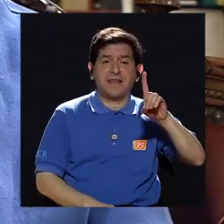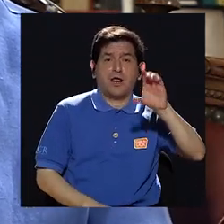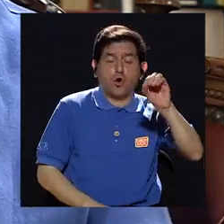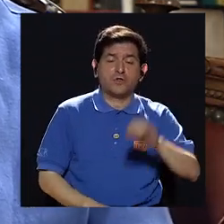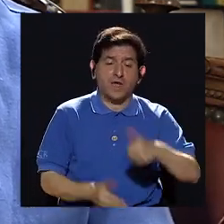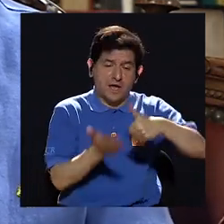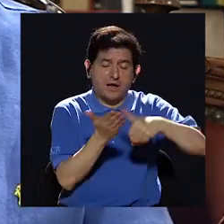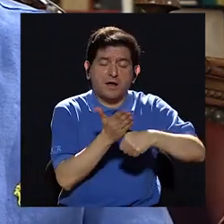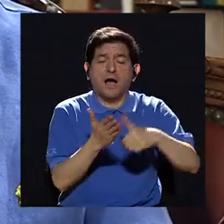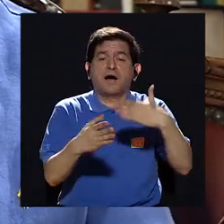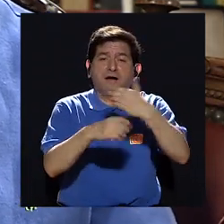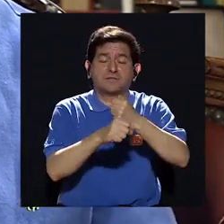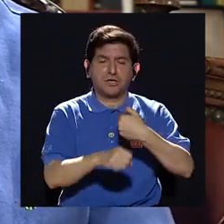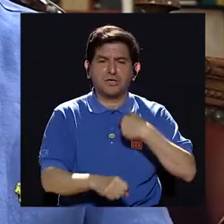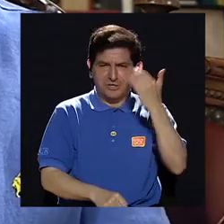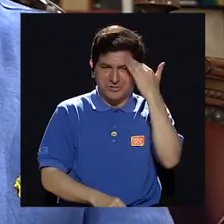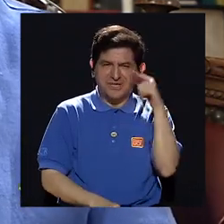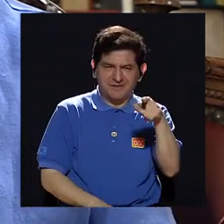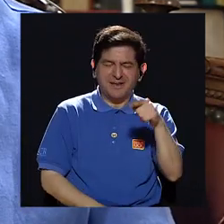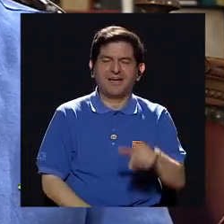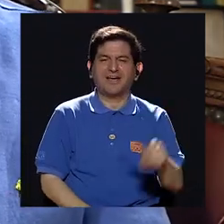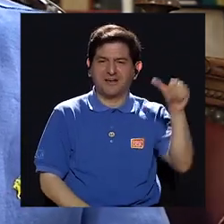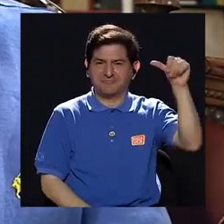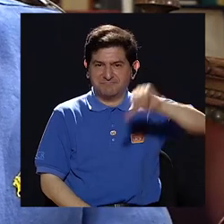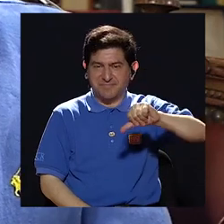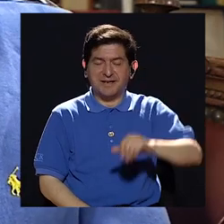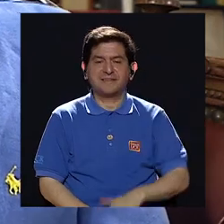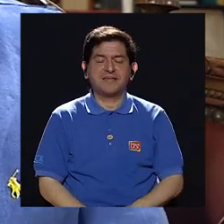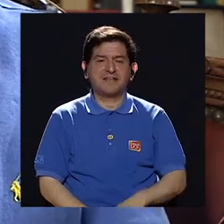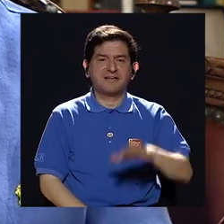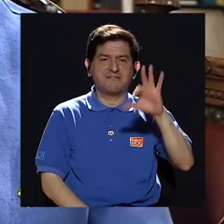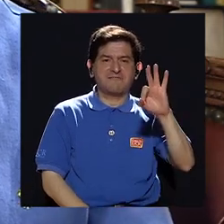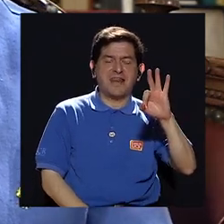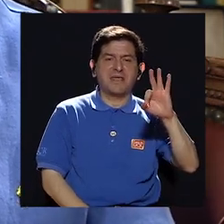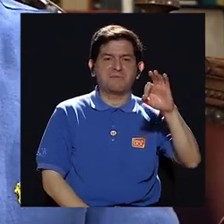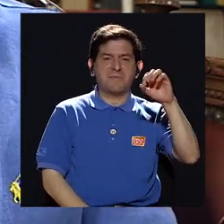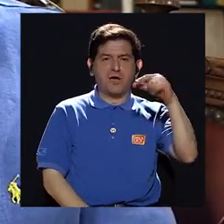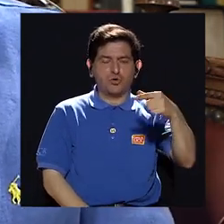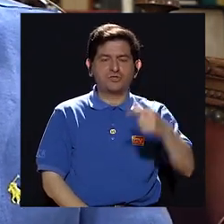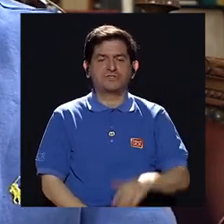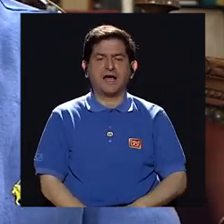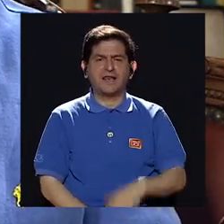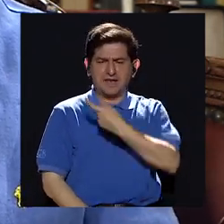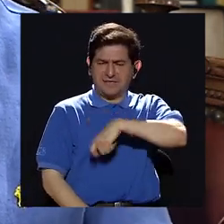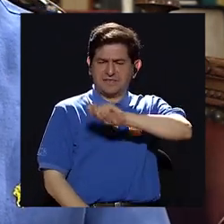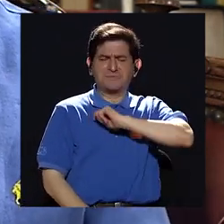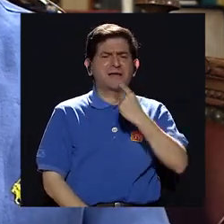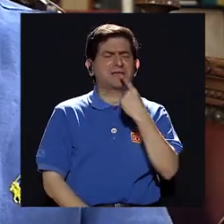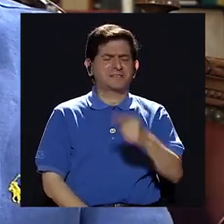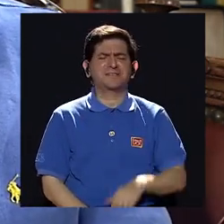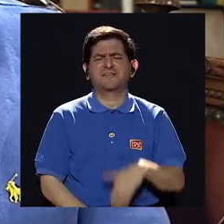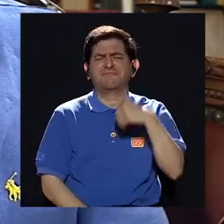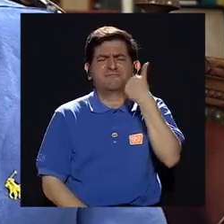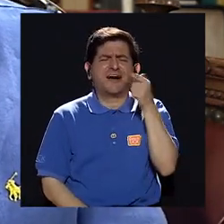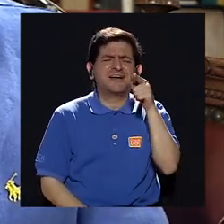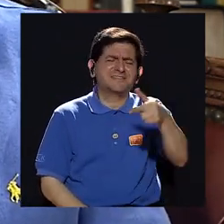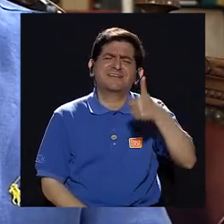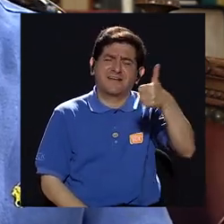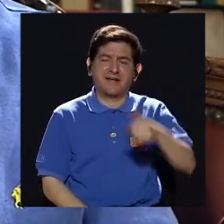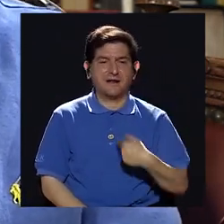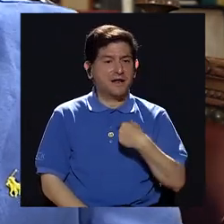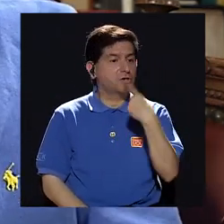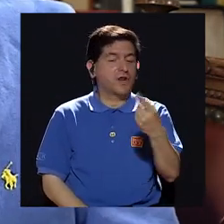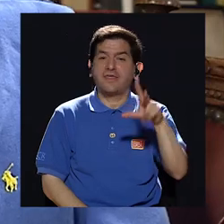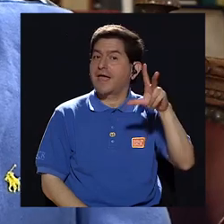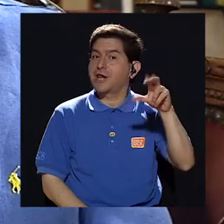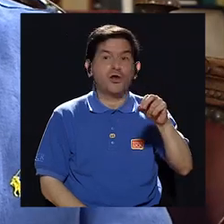y yo sí sabía que las perdía Felipe González me decía que no que era muy fácil que Daniel ganara y yo le